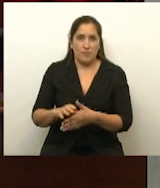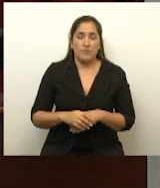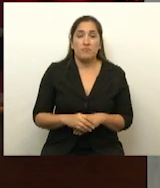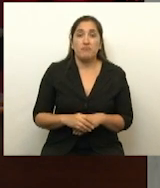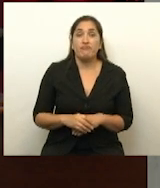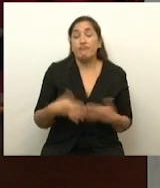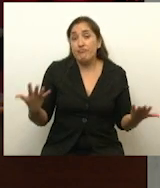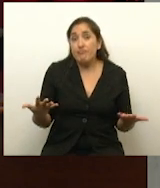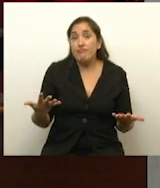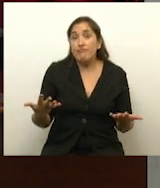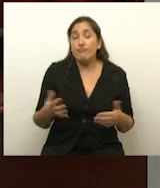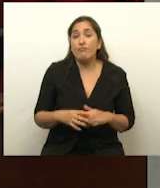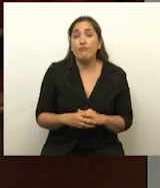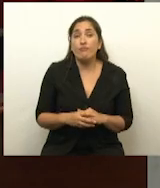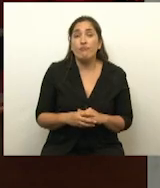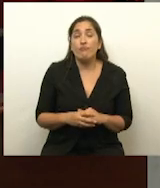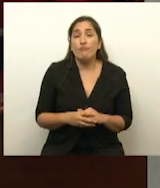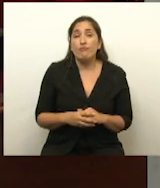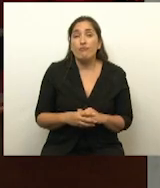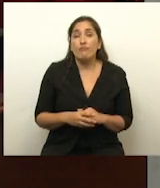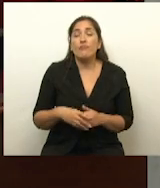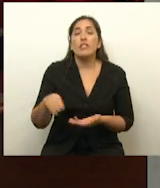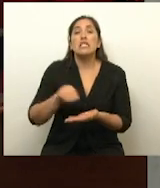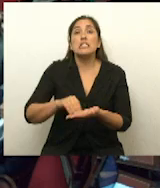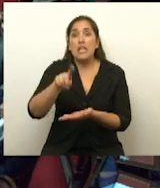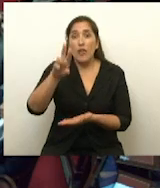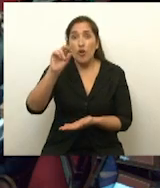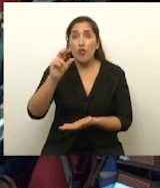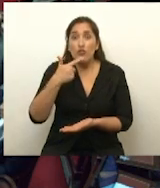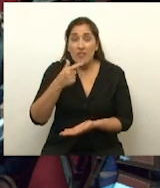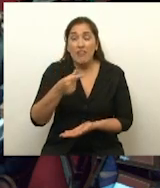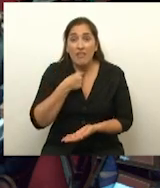Bueno, corresponde, senador Rosas, ¿está pidiendo la palabra?